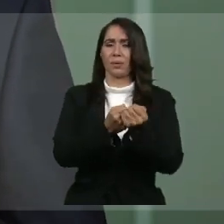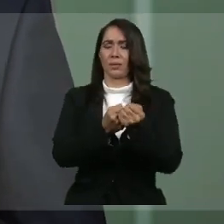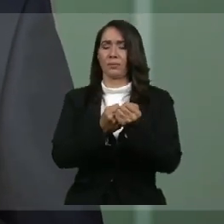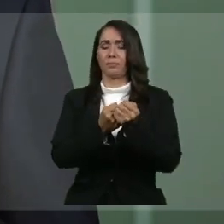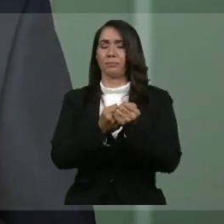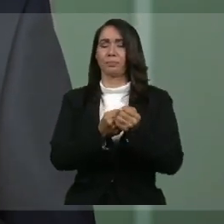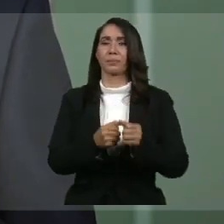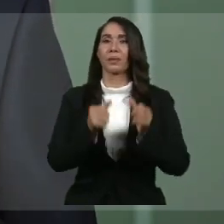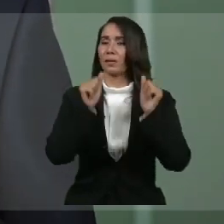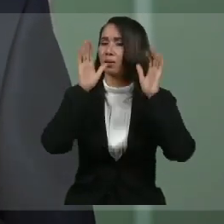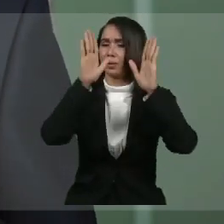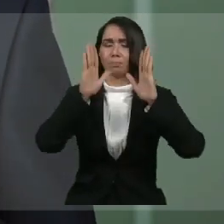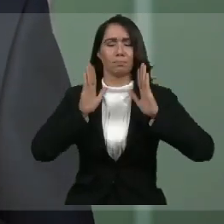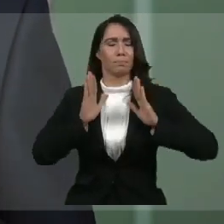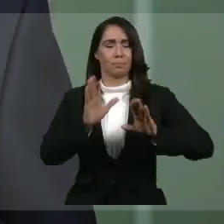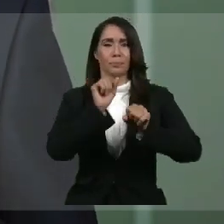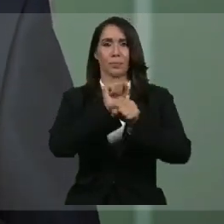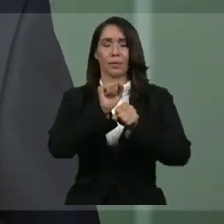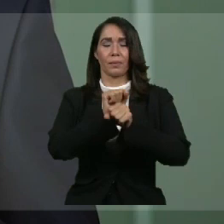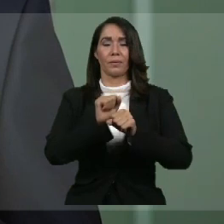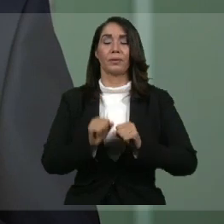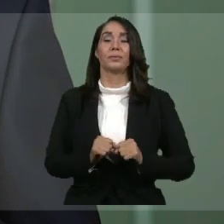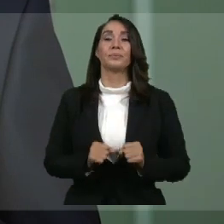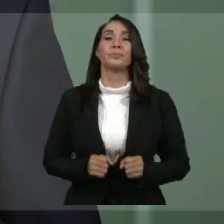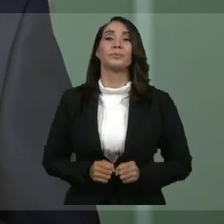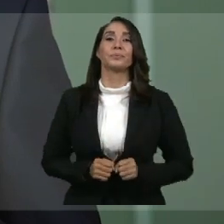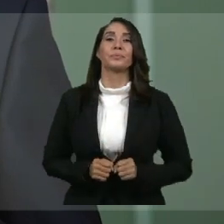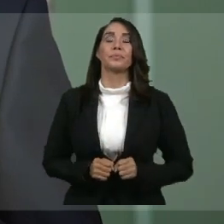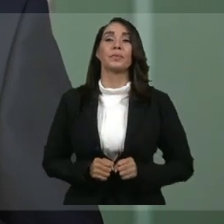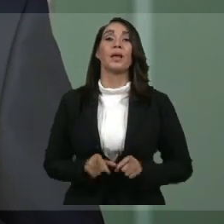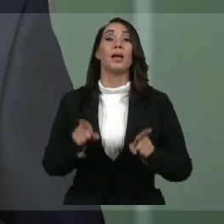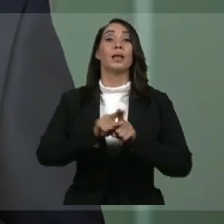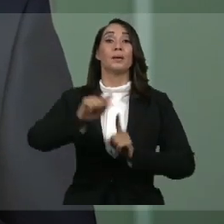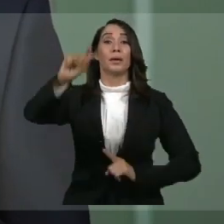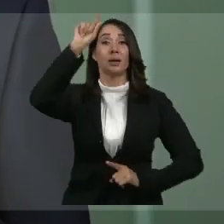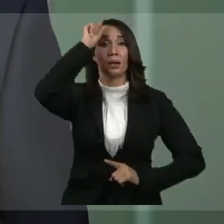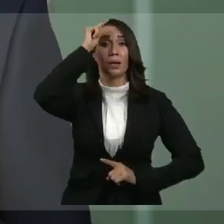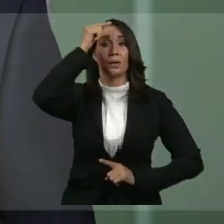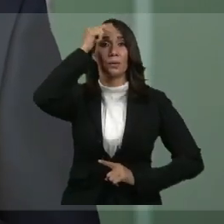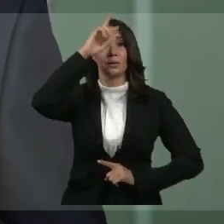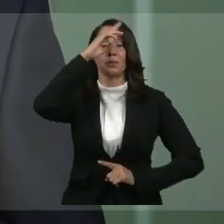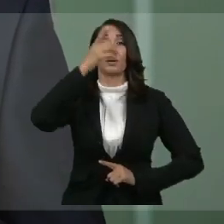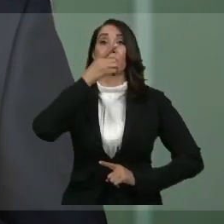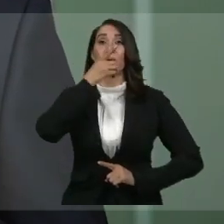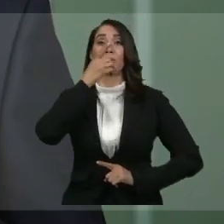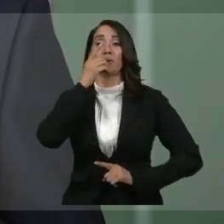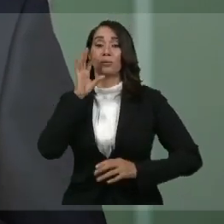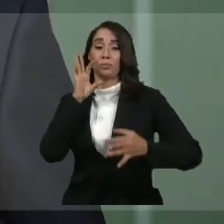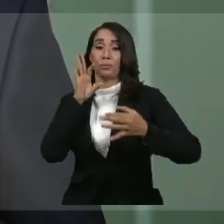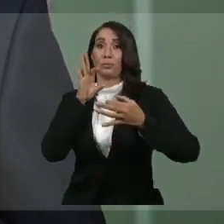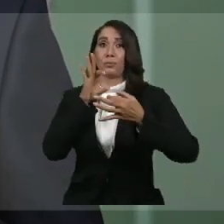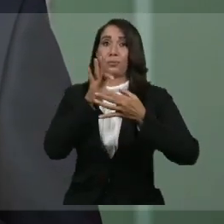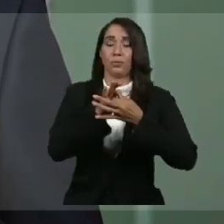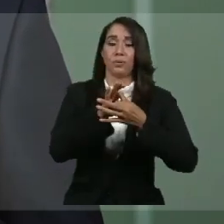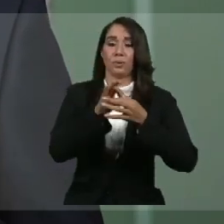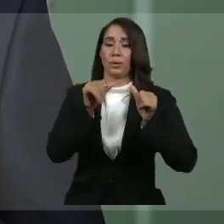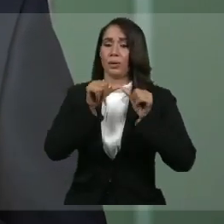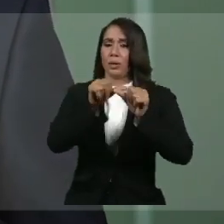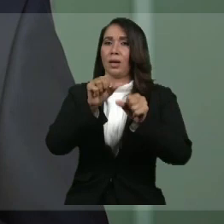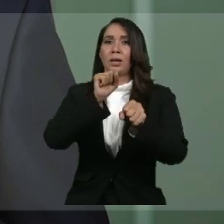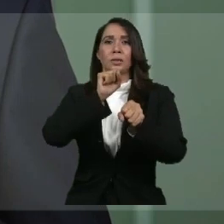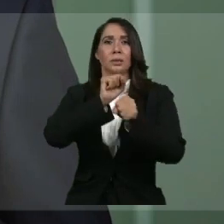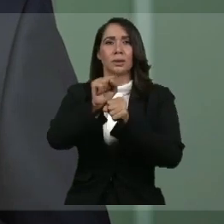impagable a nuestra patria. Tenemos al estado dominicano plenamente coordinado, trabajando sin